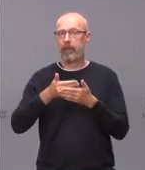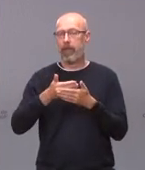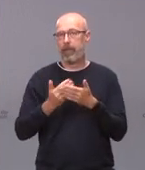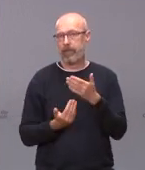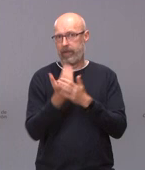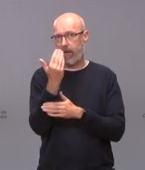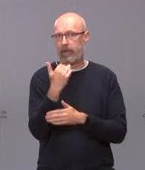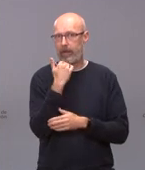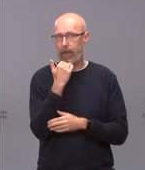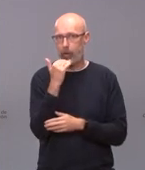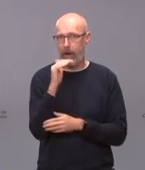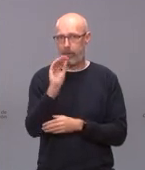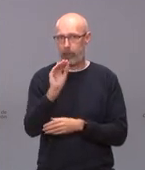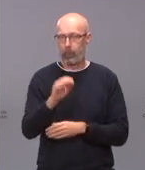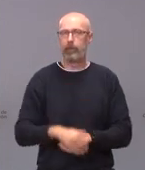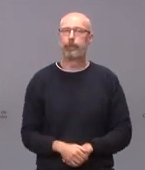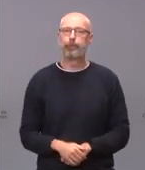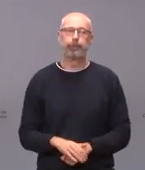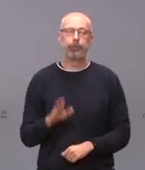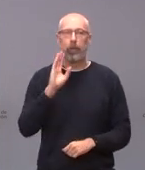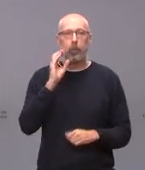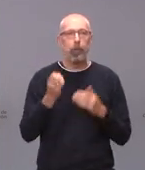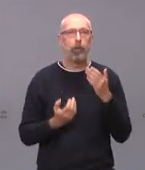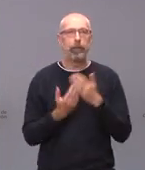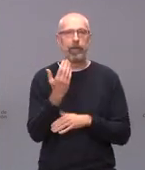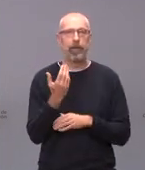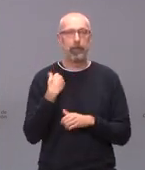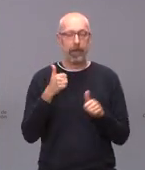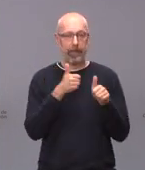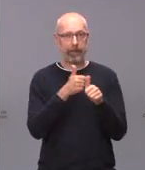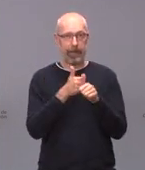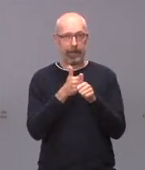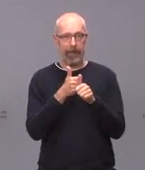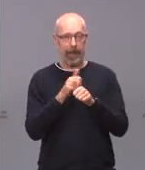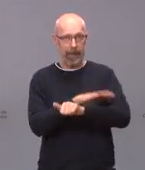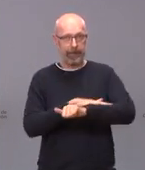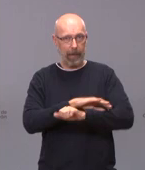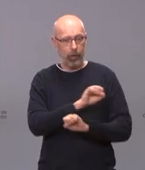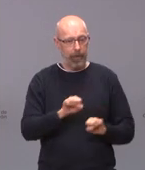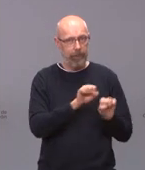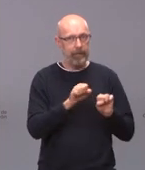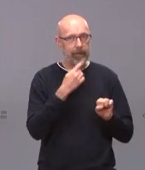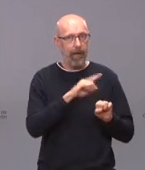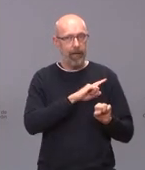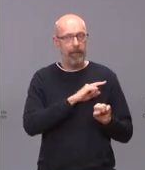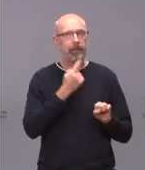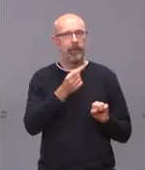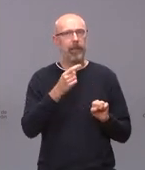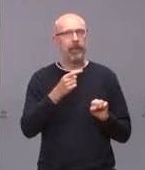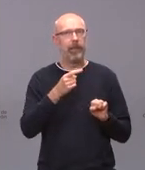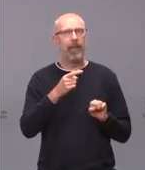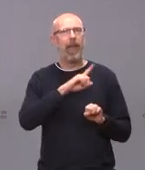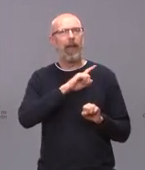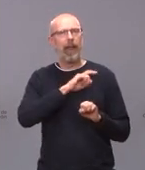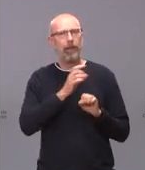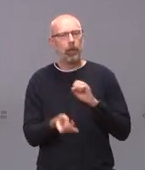cuando quieras Irene Hola buenos días la Secretaría del Estado de Defensa ha confirmado que la instalación del ejército en Monte de la Reina no